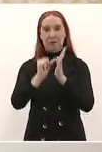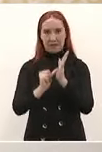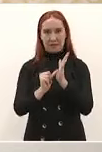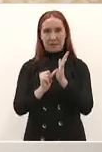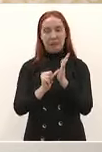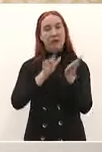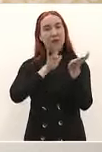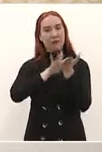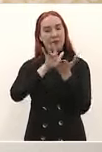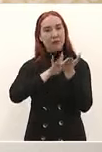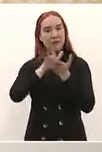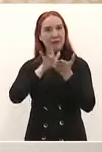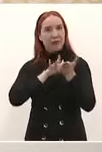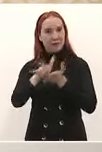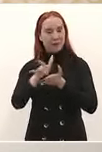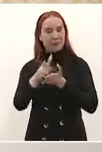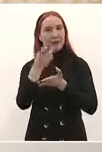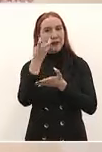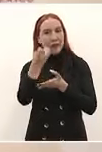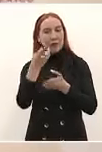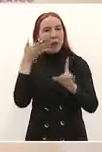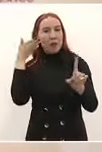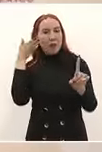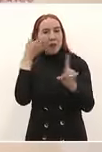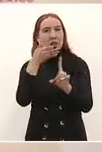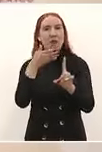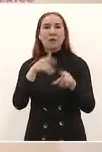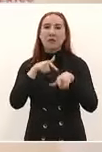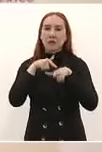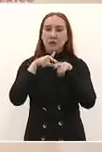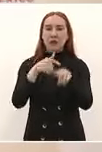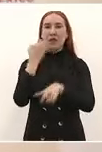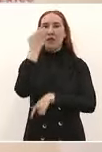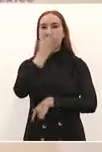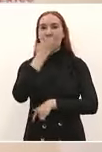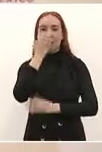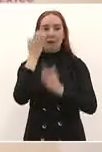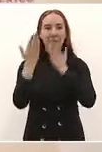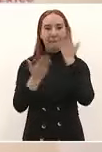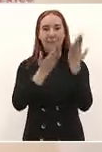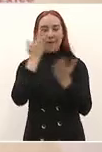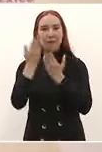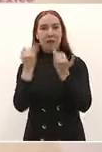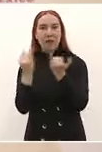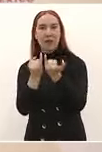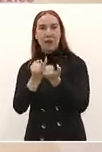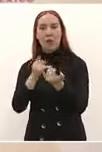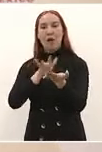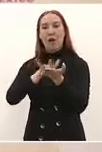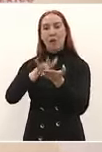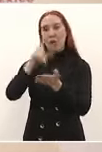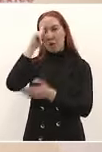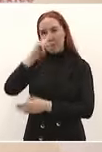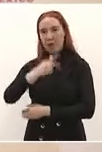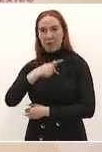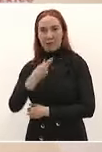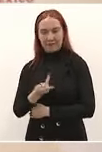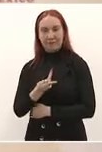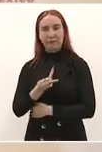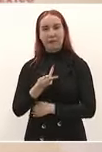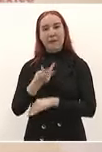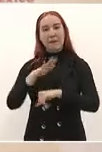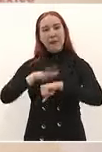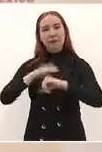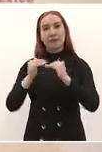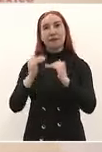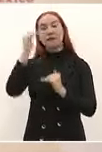no solo se combate el abandono escolar sino también se combate la pobreza en el caso del programa de educación media superior